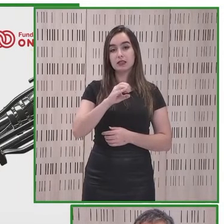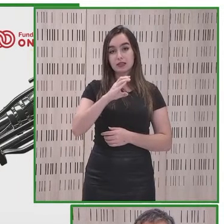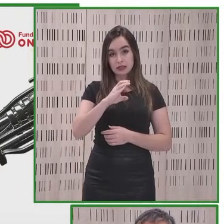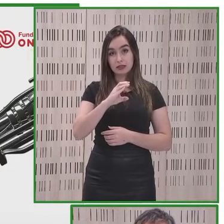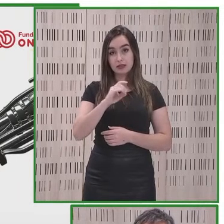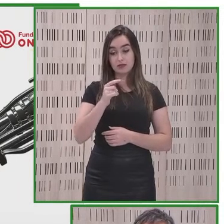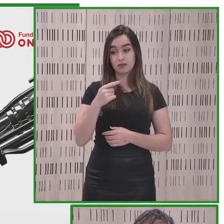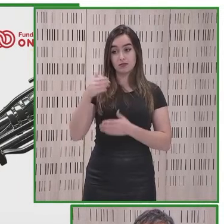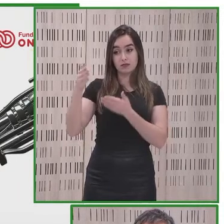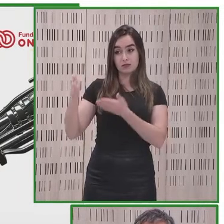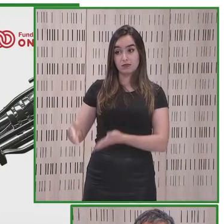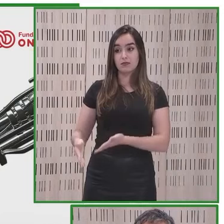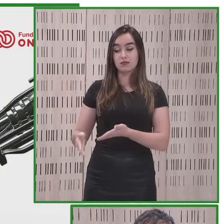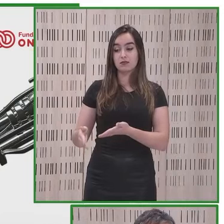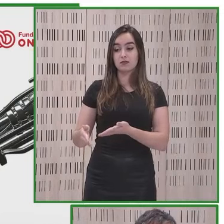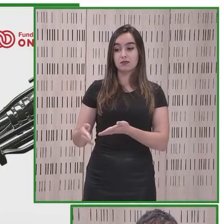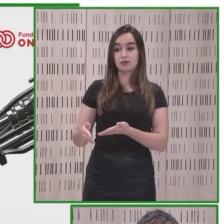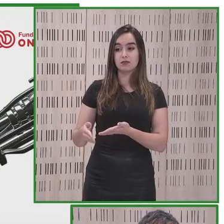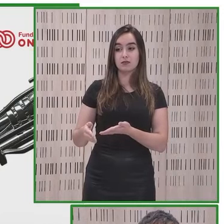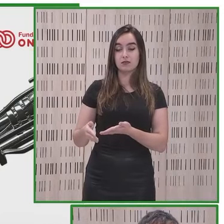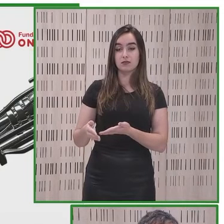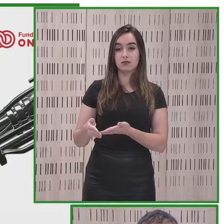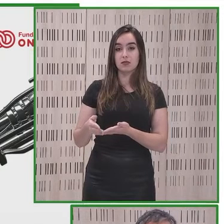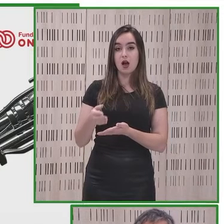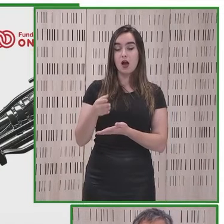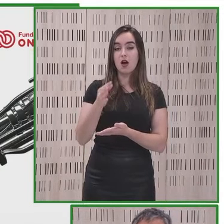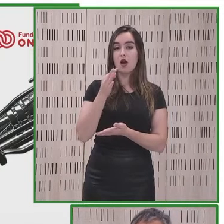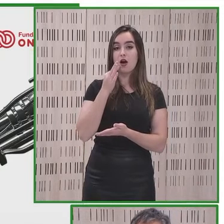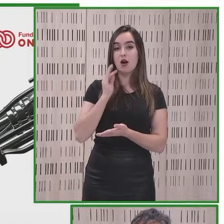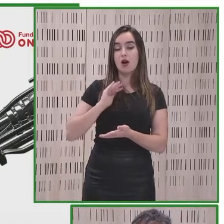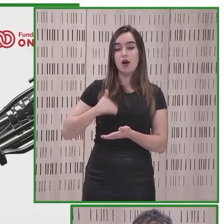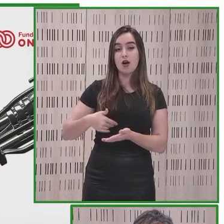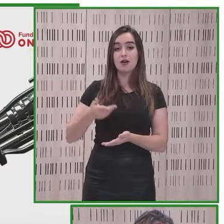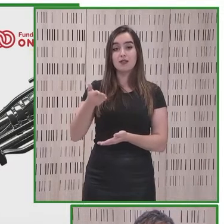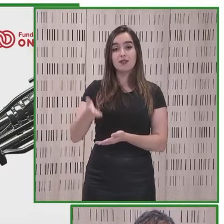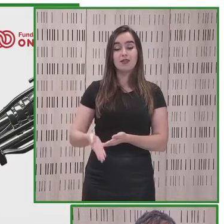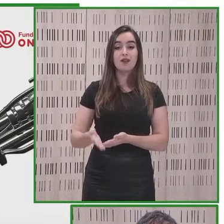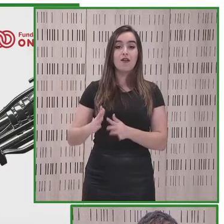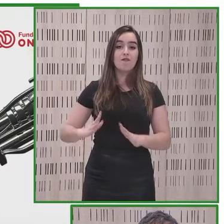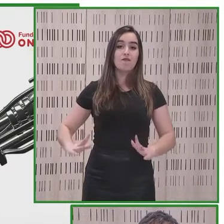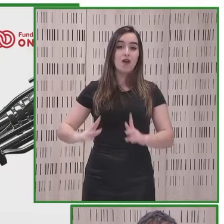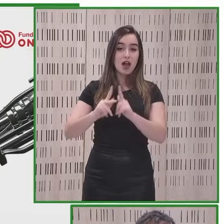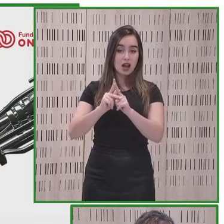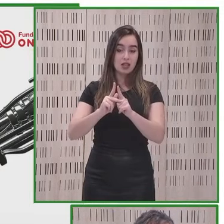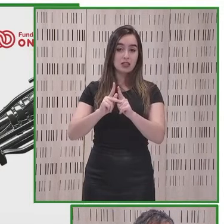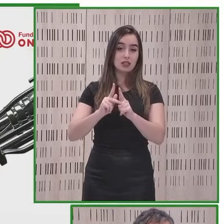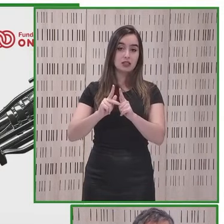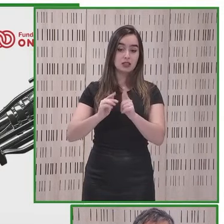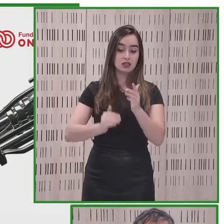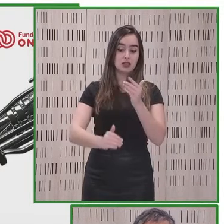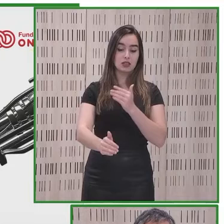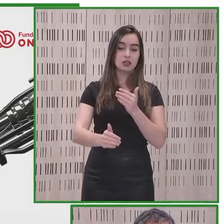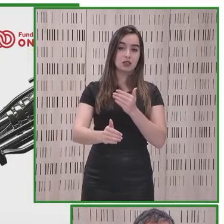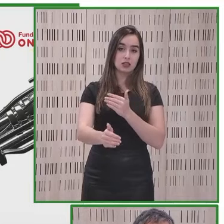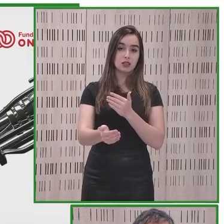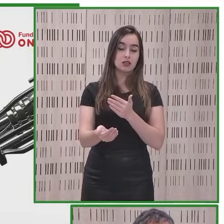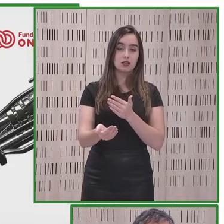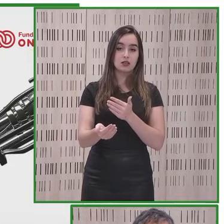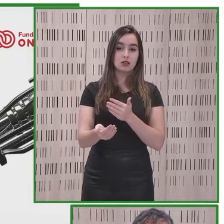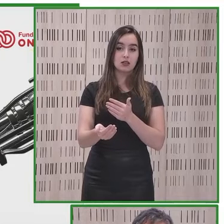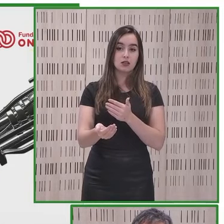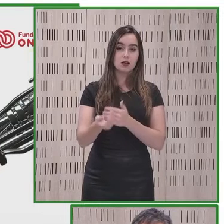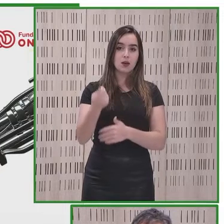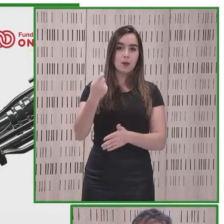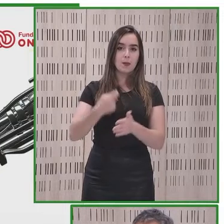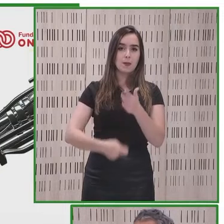aceleradora y ha sido una de las Startup finalistas en el South Summit que se celebrará a principios